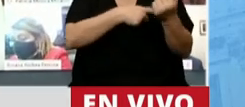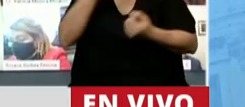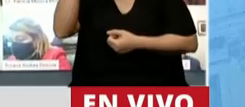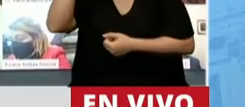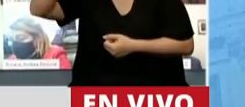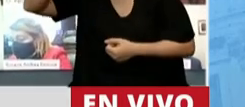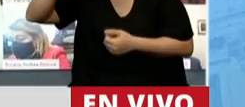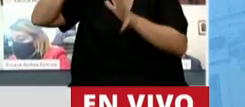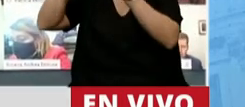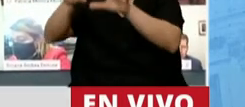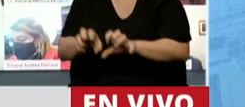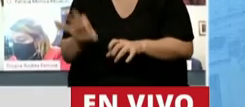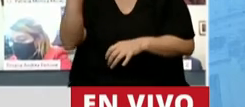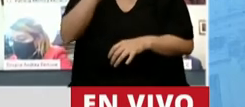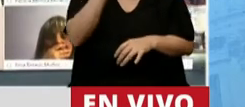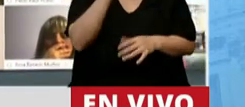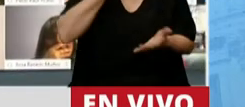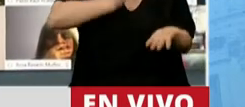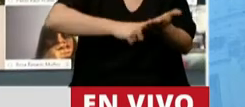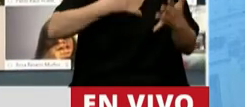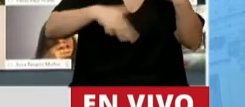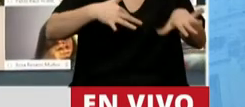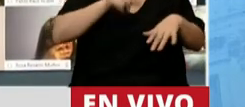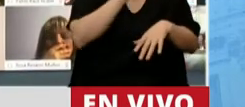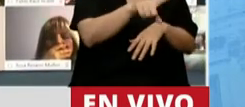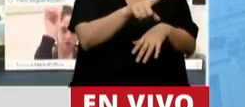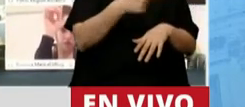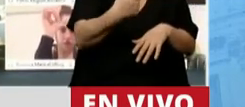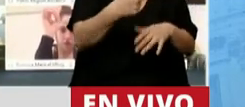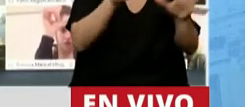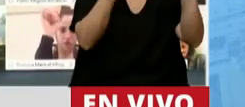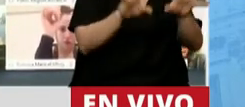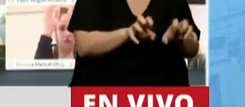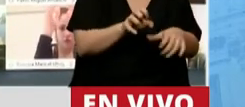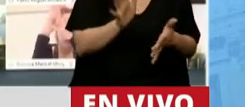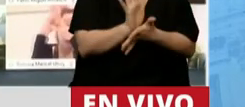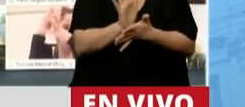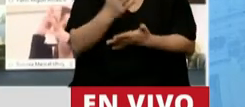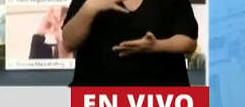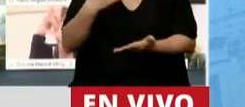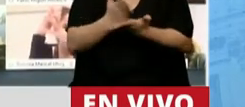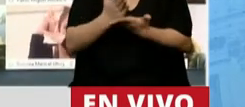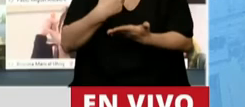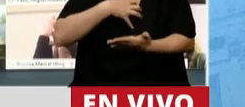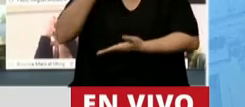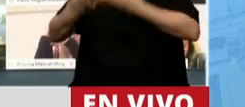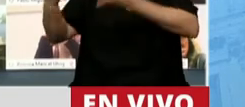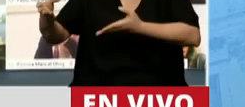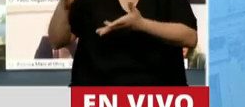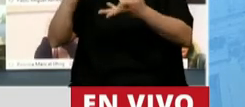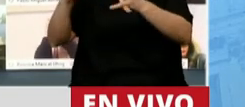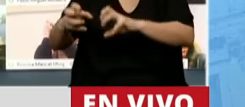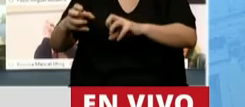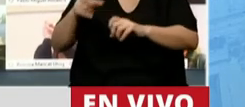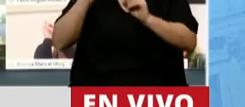con un DNU como los jubilados, que se han atropellado instituciones tan sensibles como los derechos humanos y la lucha contra la